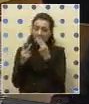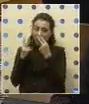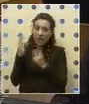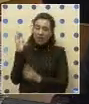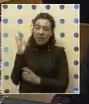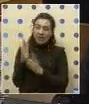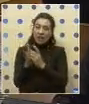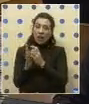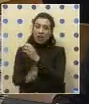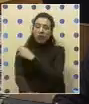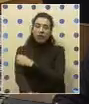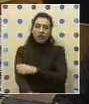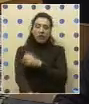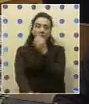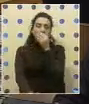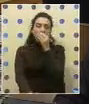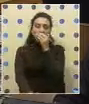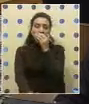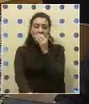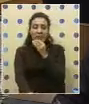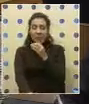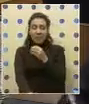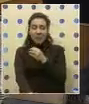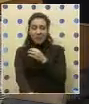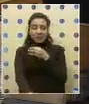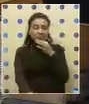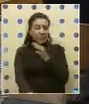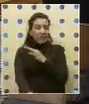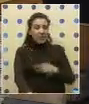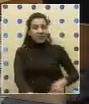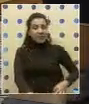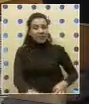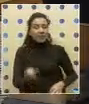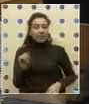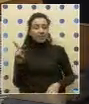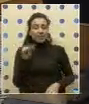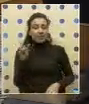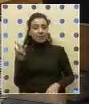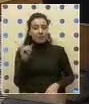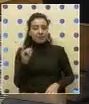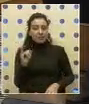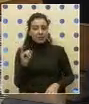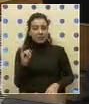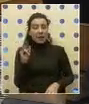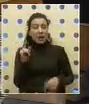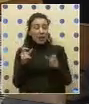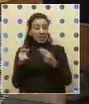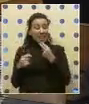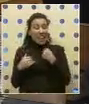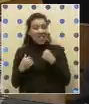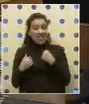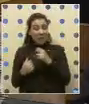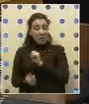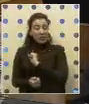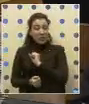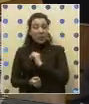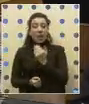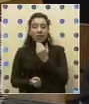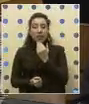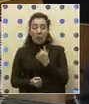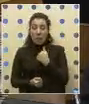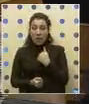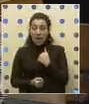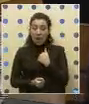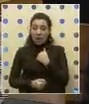desarrollo de las regiones, y quiero decirle a la diputada Marta Isasi, que quienes vivimos en la región metropolitana también somos